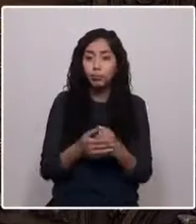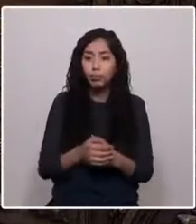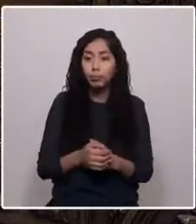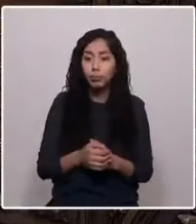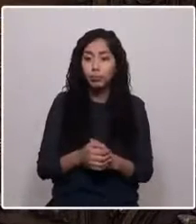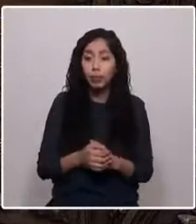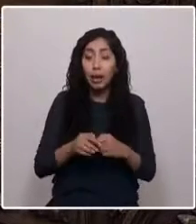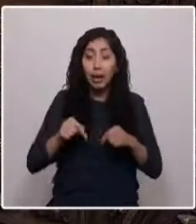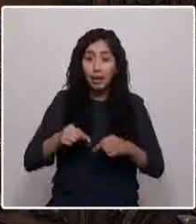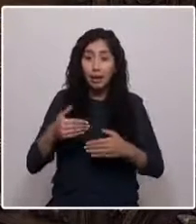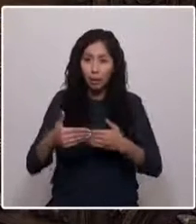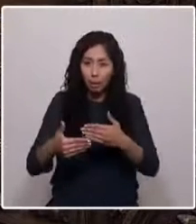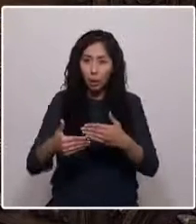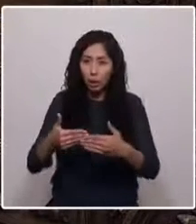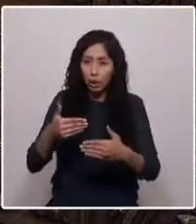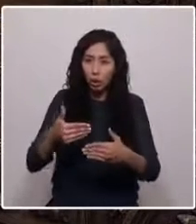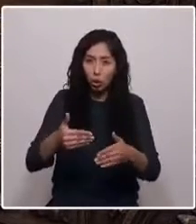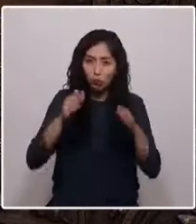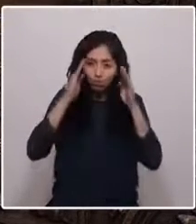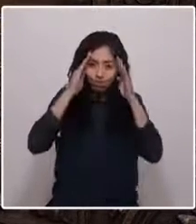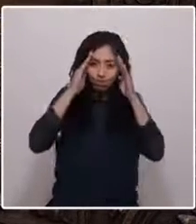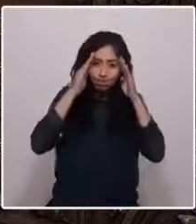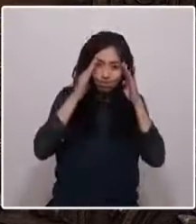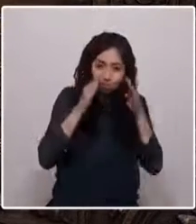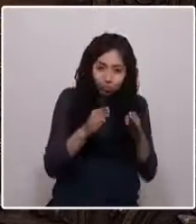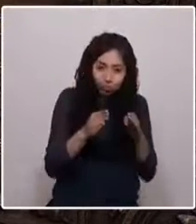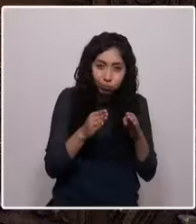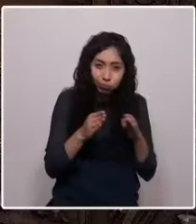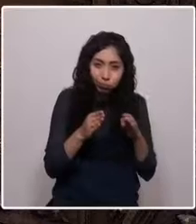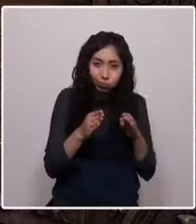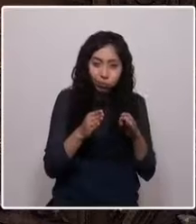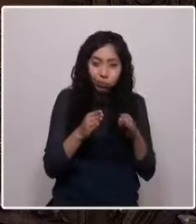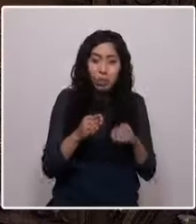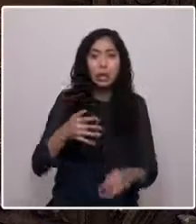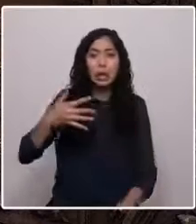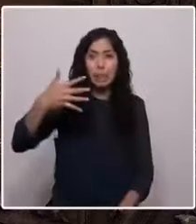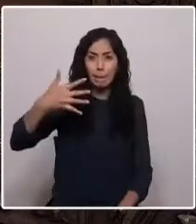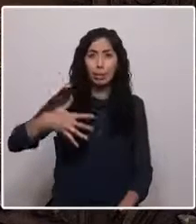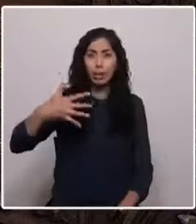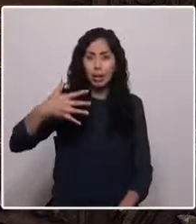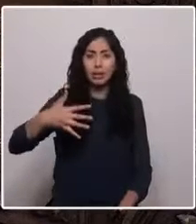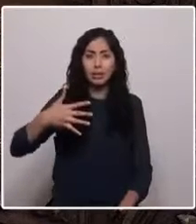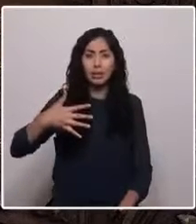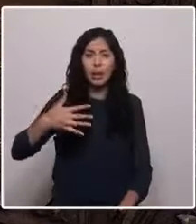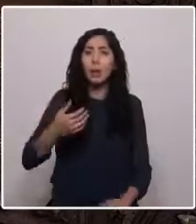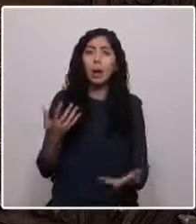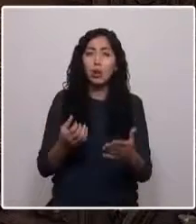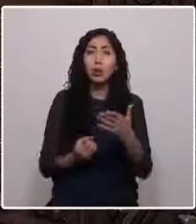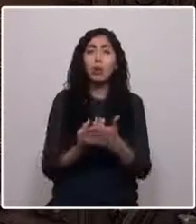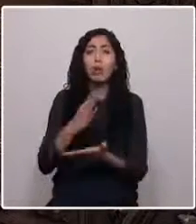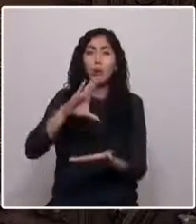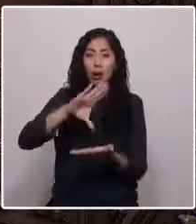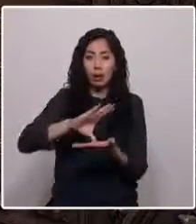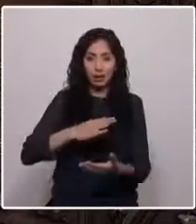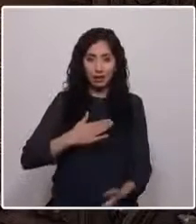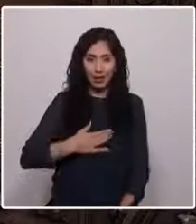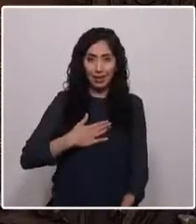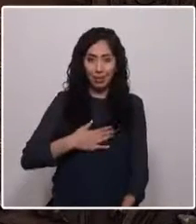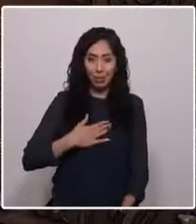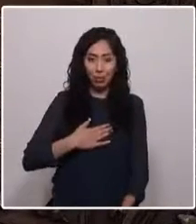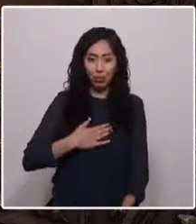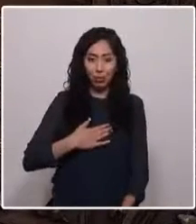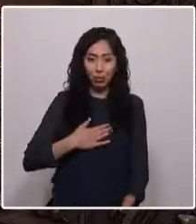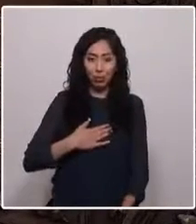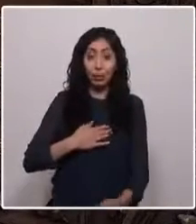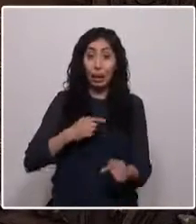tiene la desconcentración, un segundo momento y de una importancia central para el nuevo país que queremos, ya que es en este